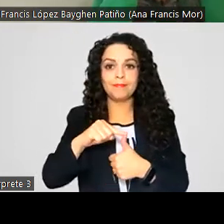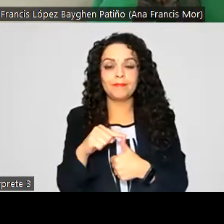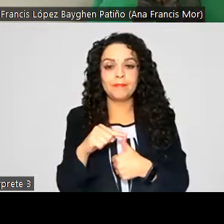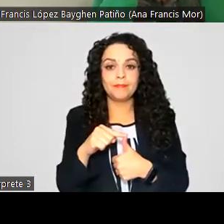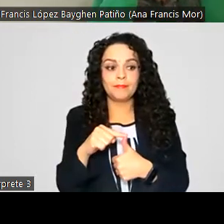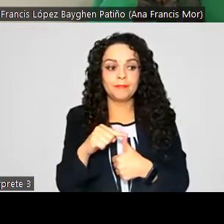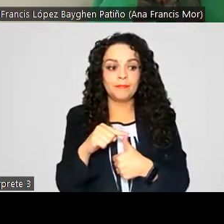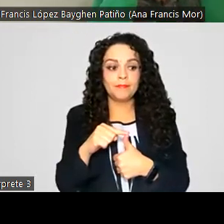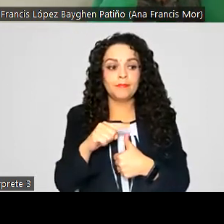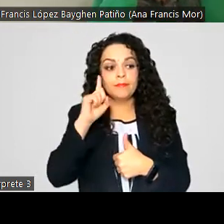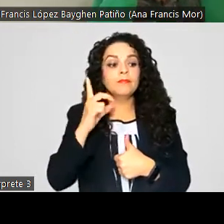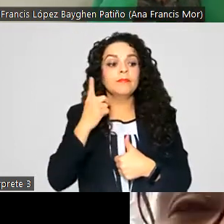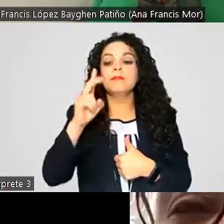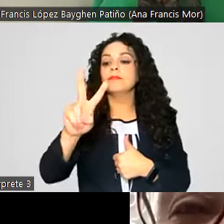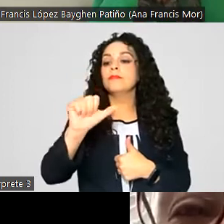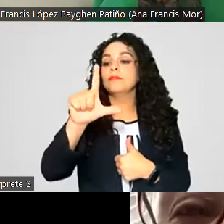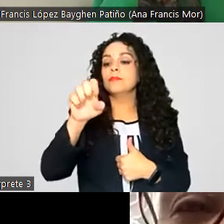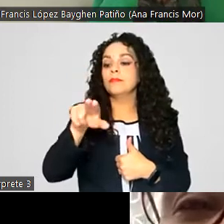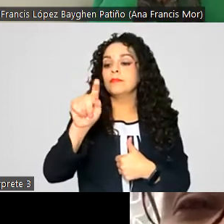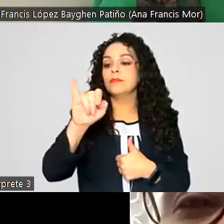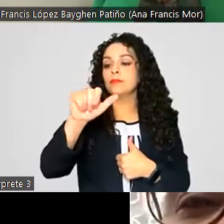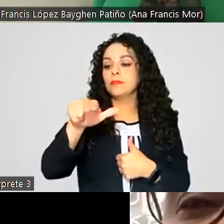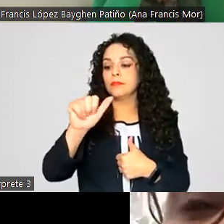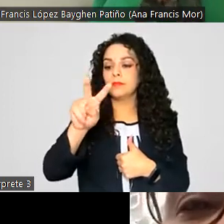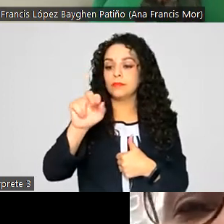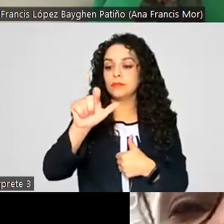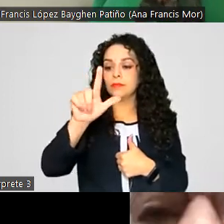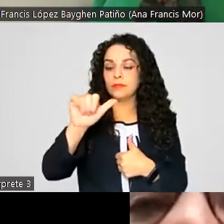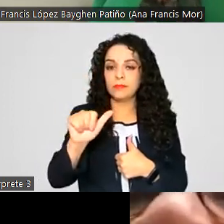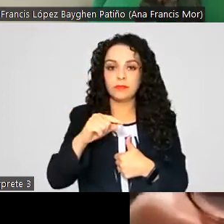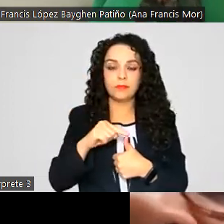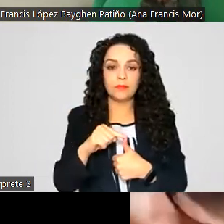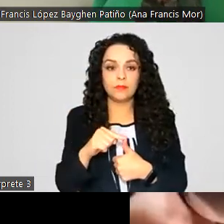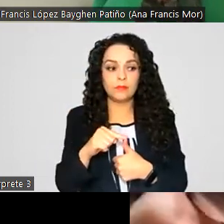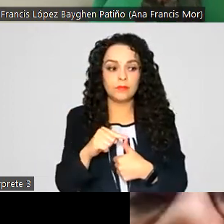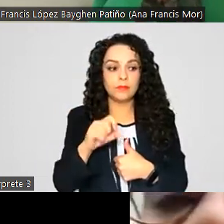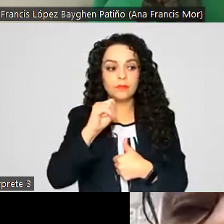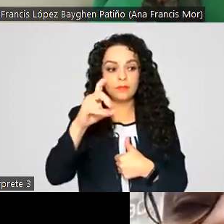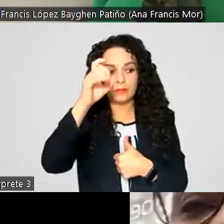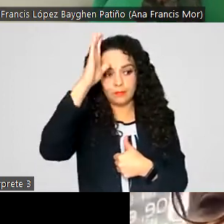Diputada Valentina Valiabatres Guadarrama. A favor.